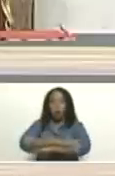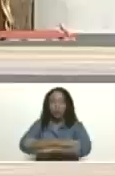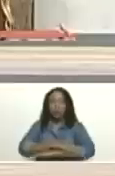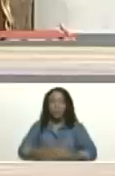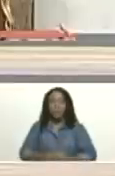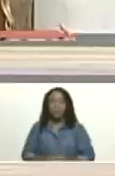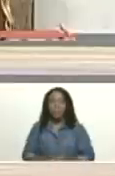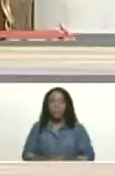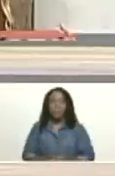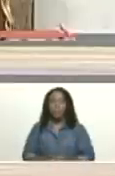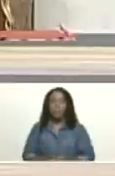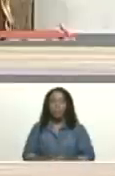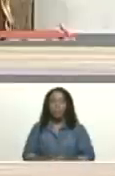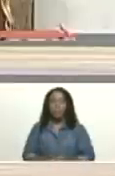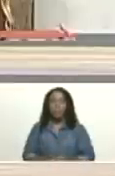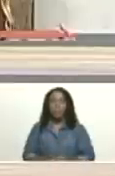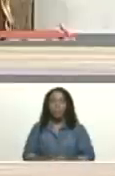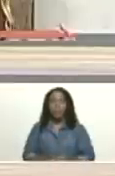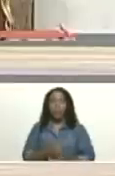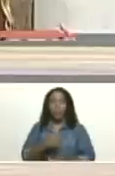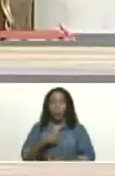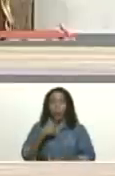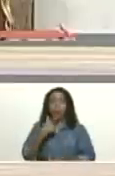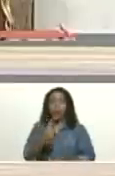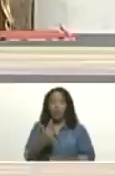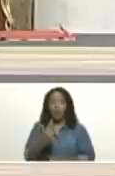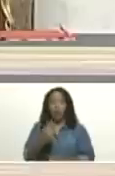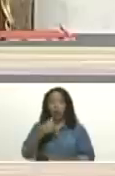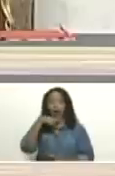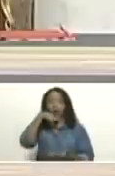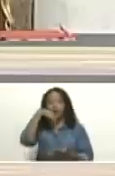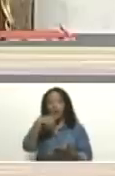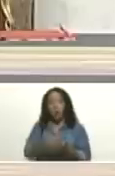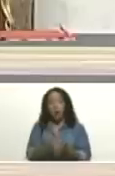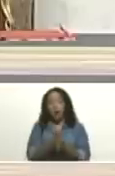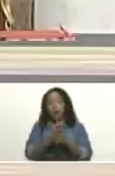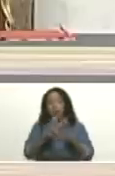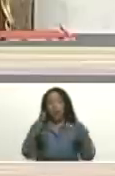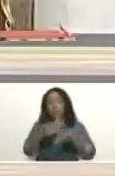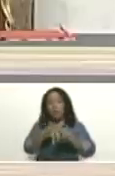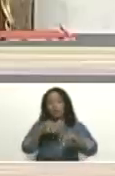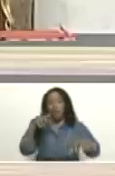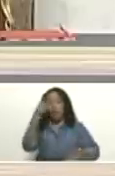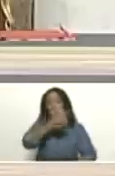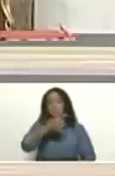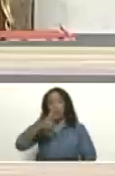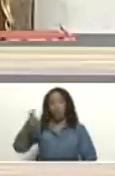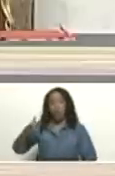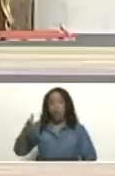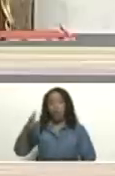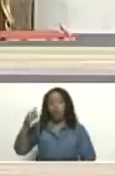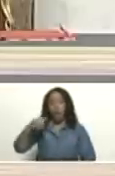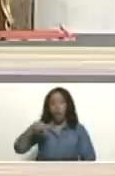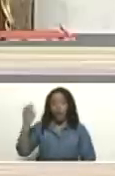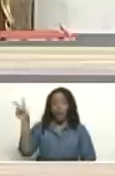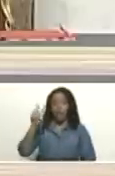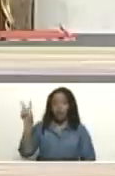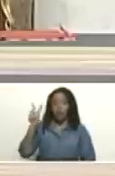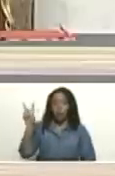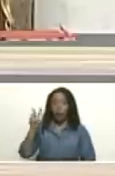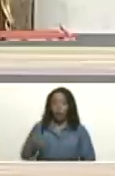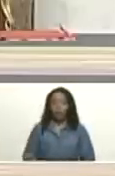y yo le hago un llamado a nombre de la inmensa mayoría de los venezolanos y las venezolanas